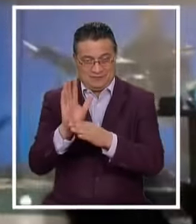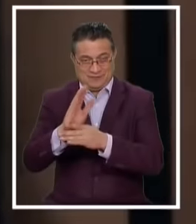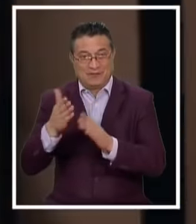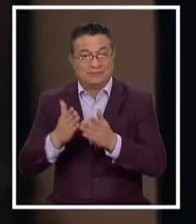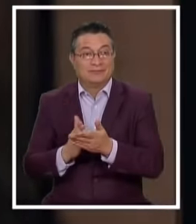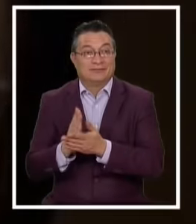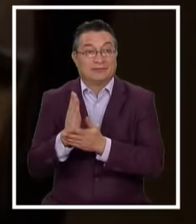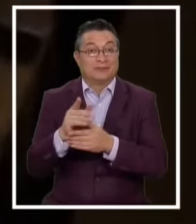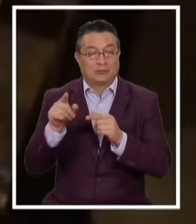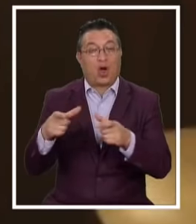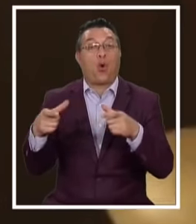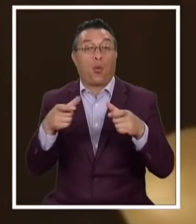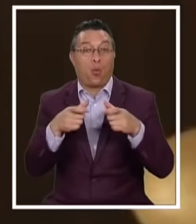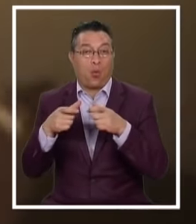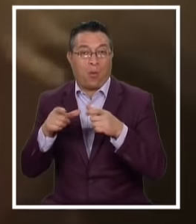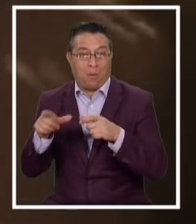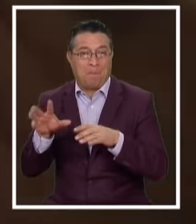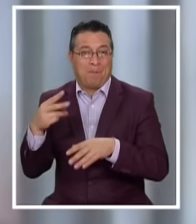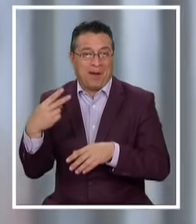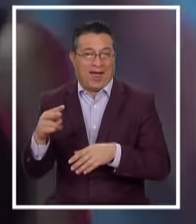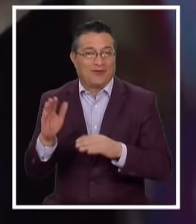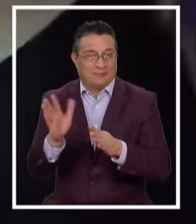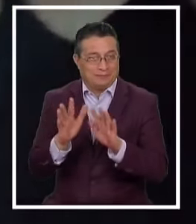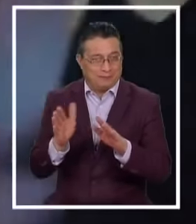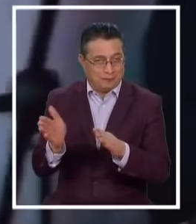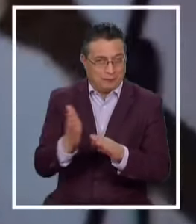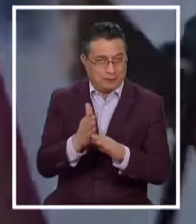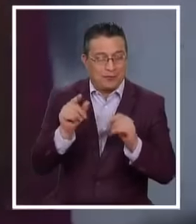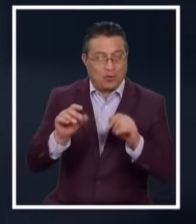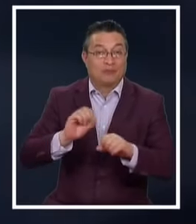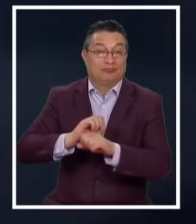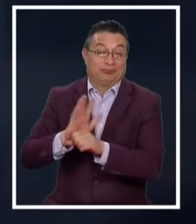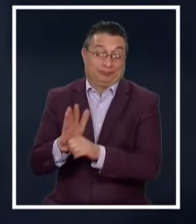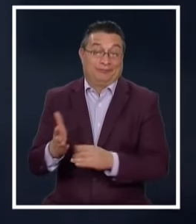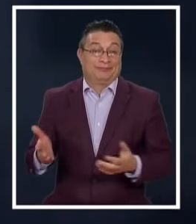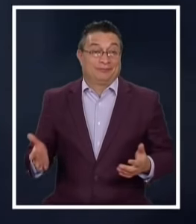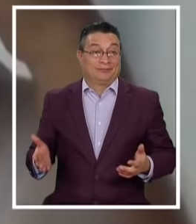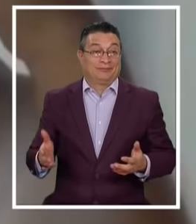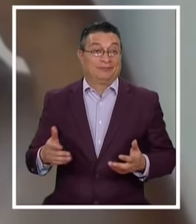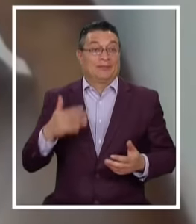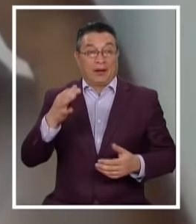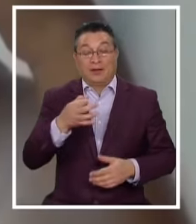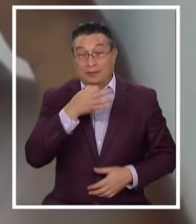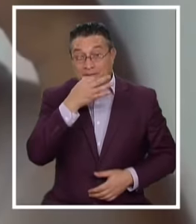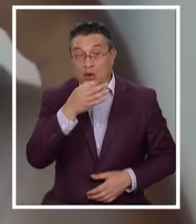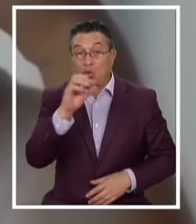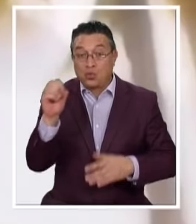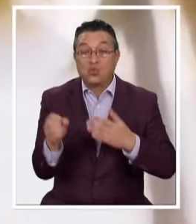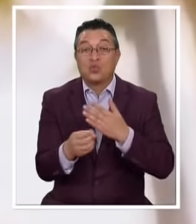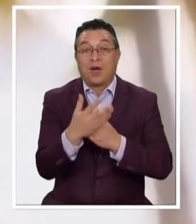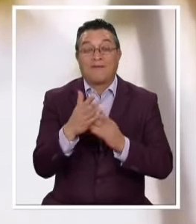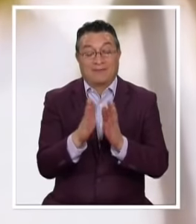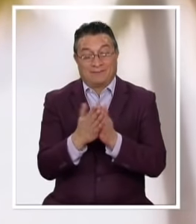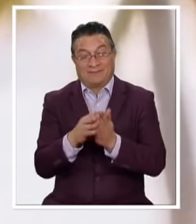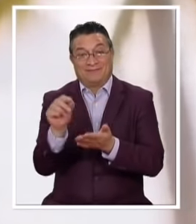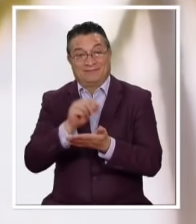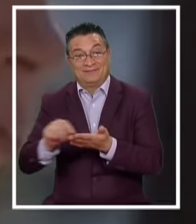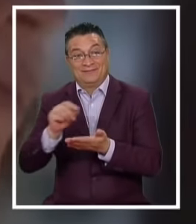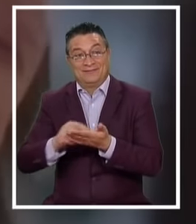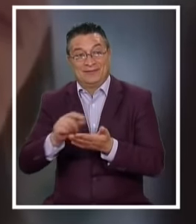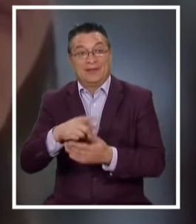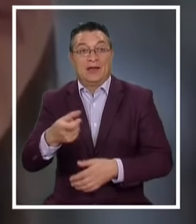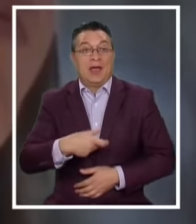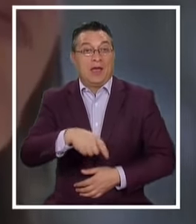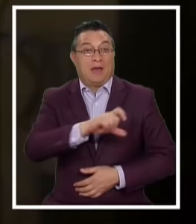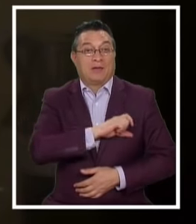En medio De un nuevo cumpleaños Del ídolo mexicano En plena pandemia También Del anuncio De una nueva biografía Escrita por el